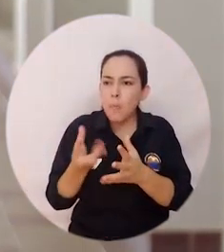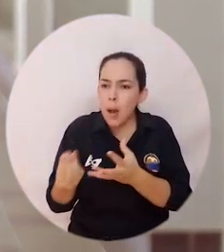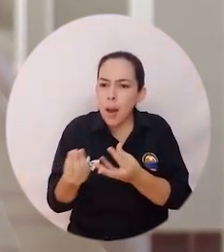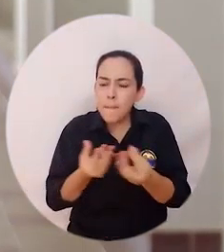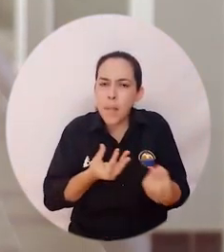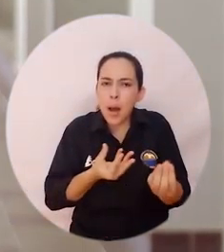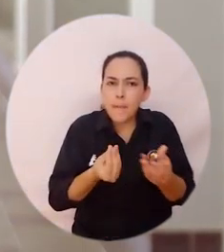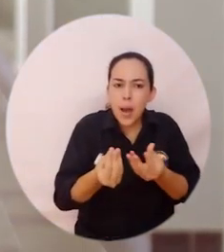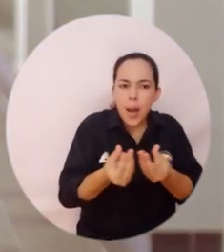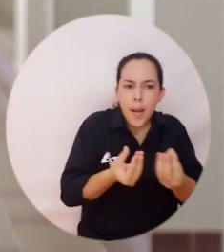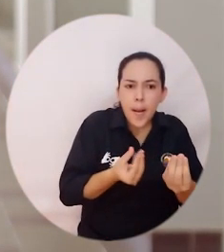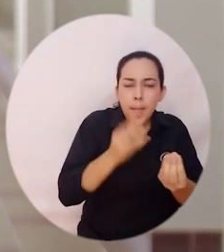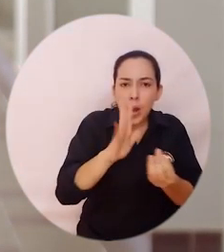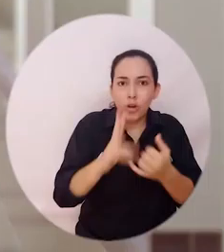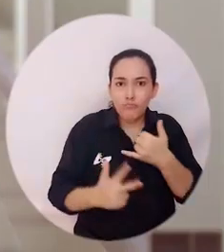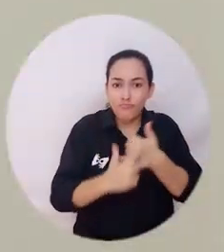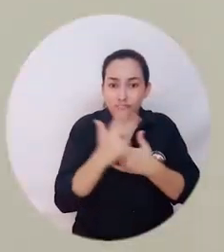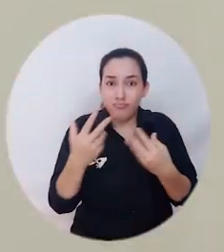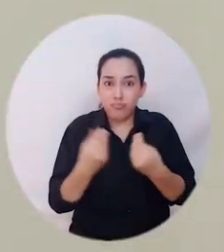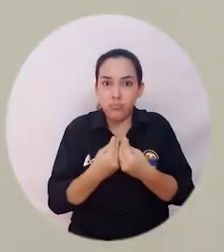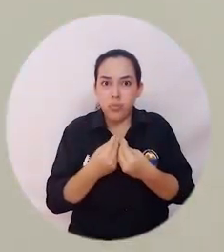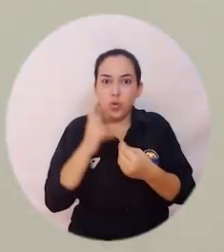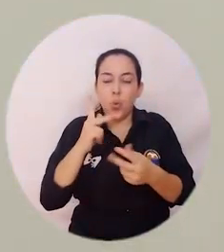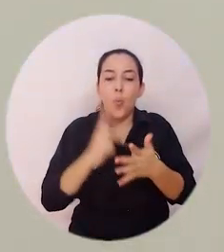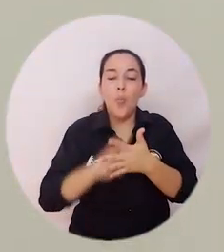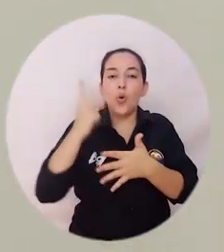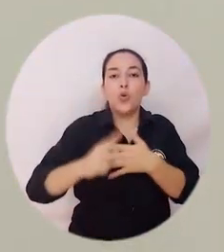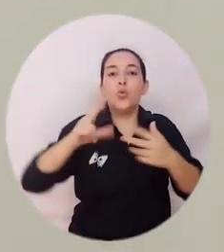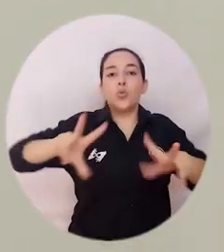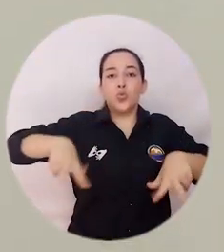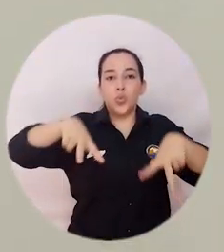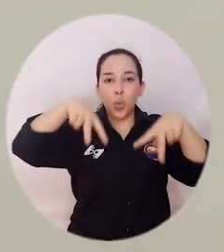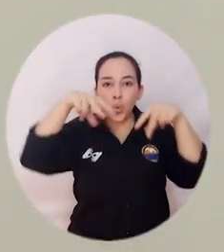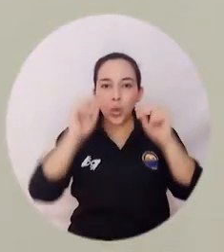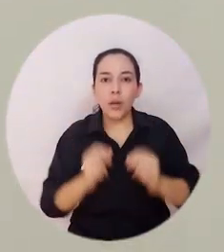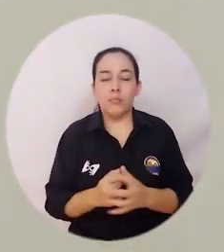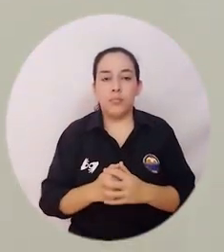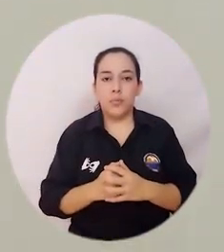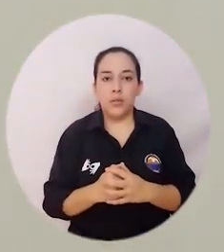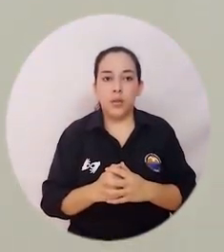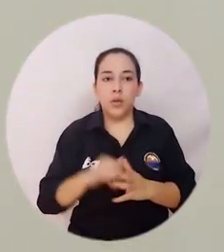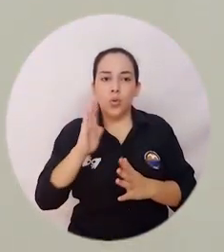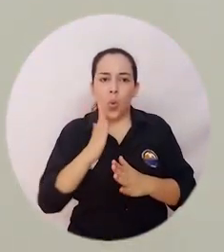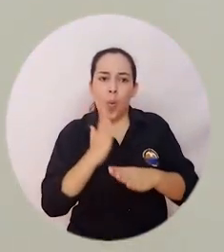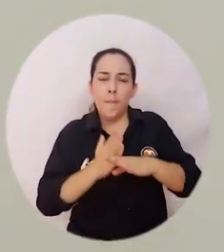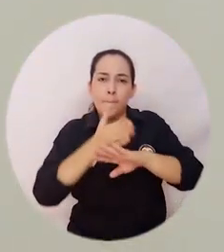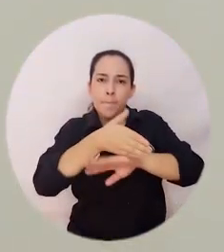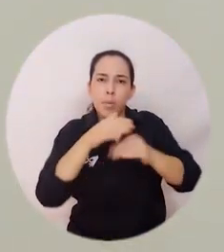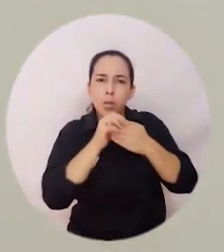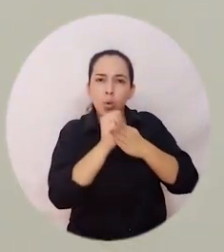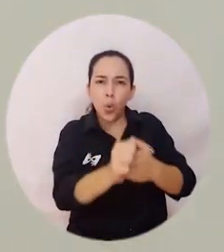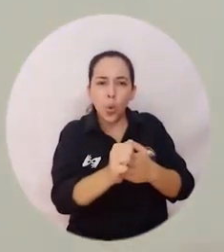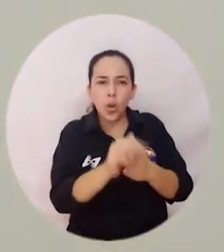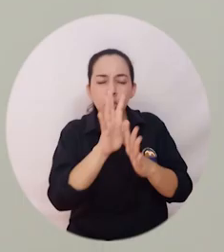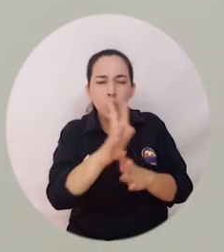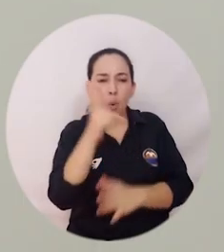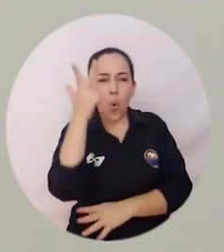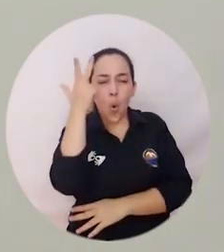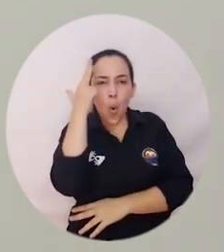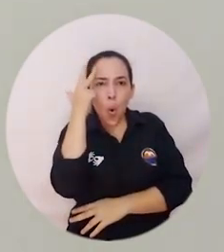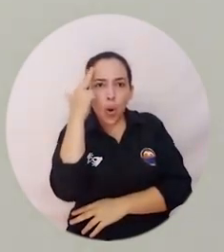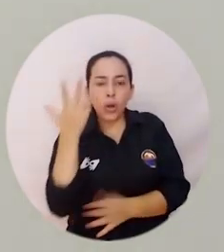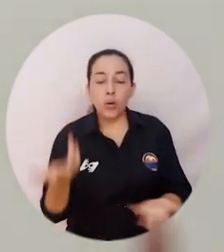desarrollar un proyecto de investigación, proyecto social que viene dado con la metodología de marco lógico